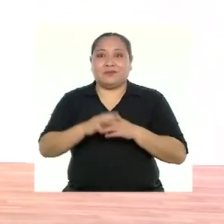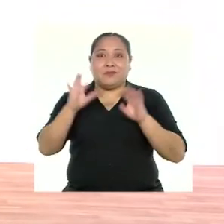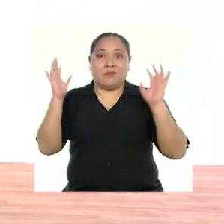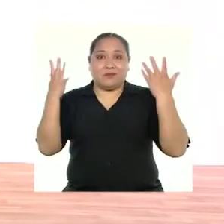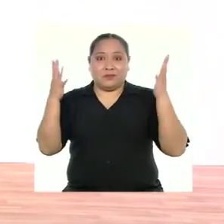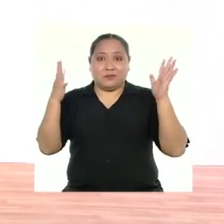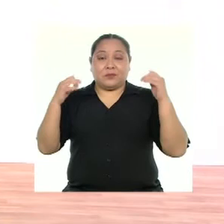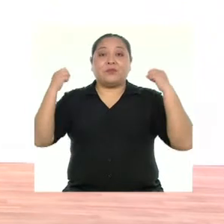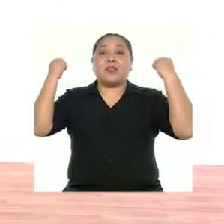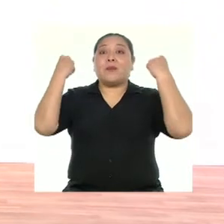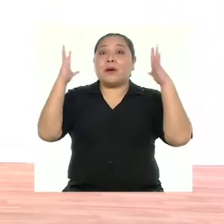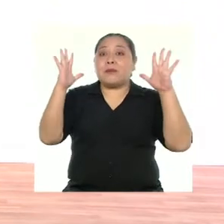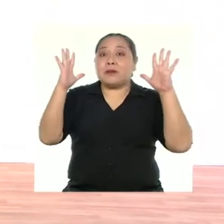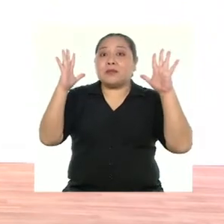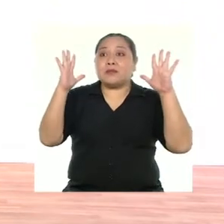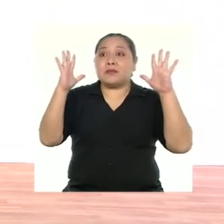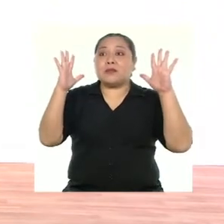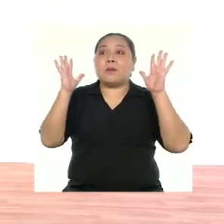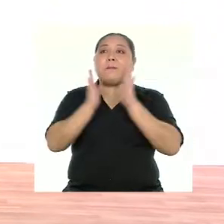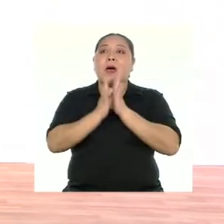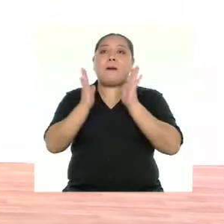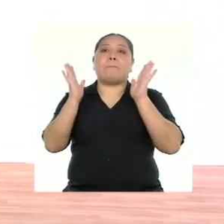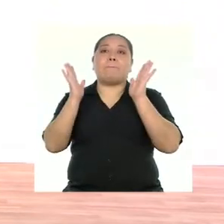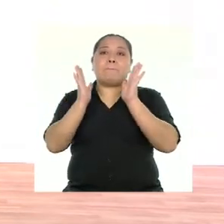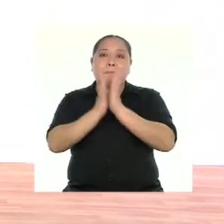palmas cuando diga palmas. Palmas.